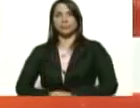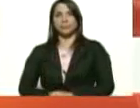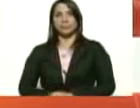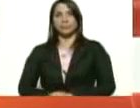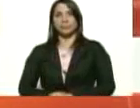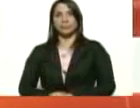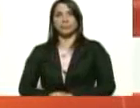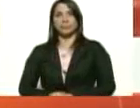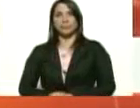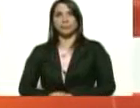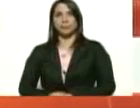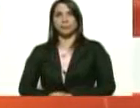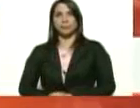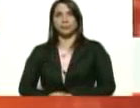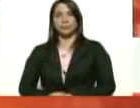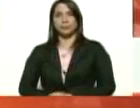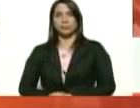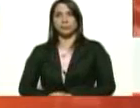la publicó,